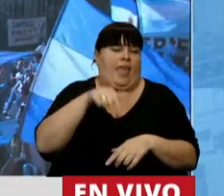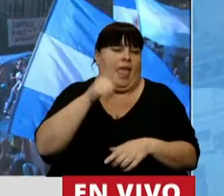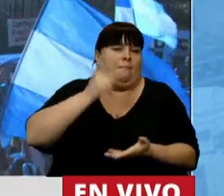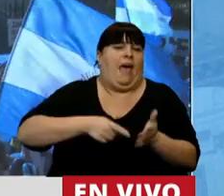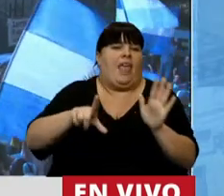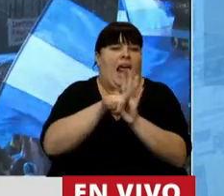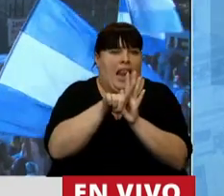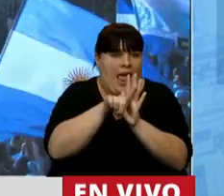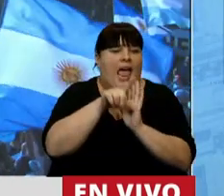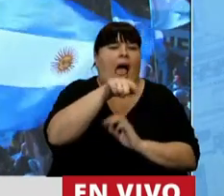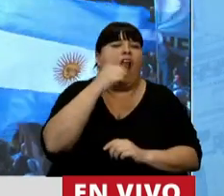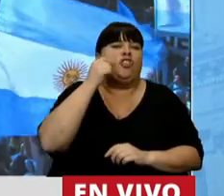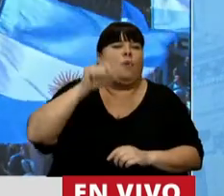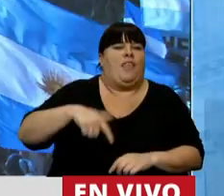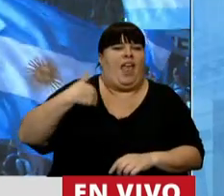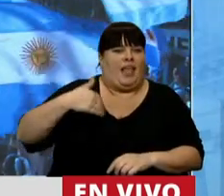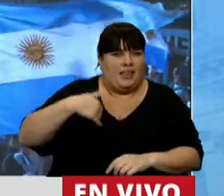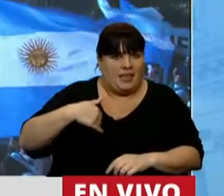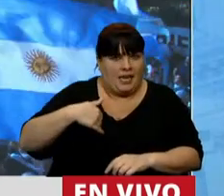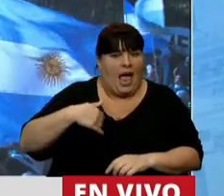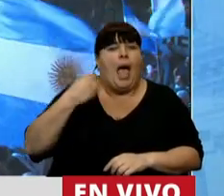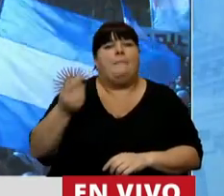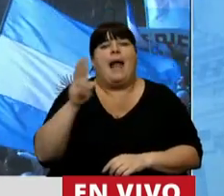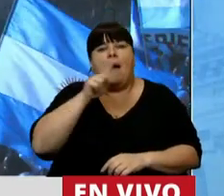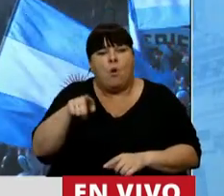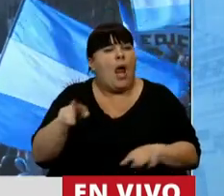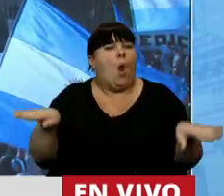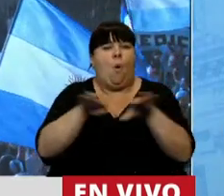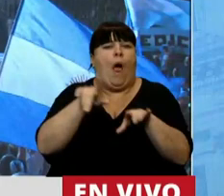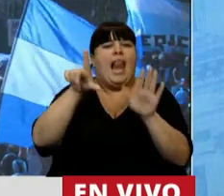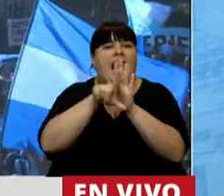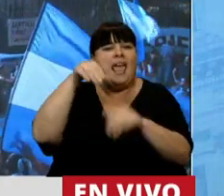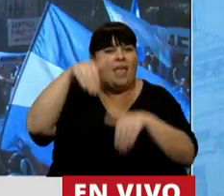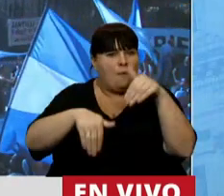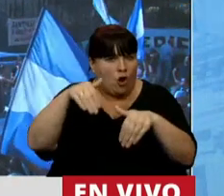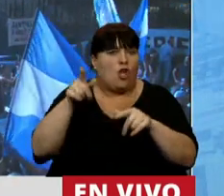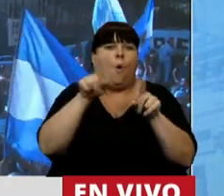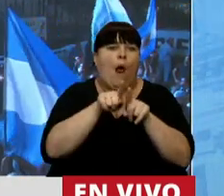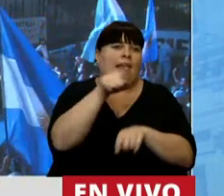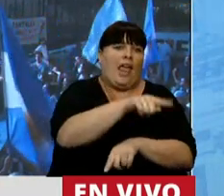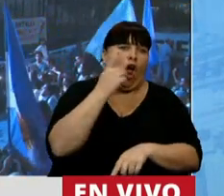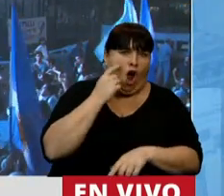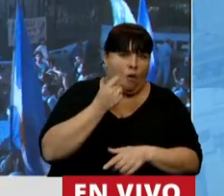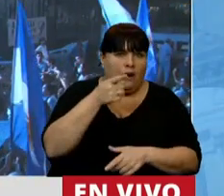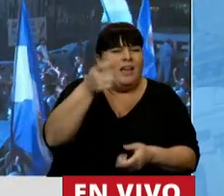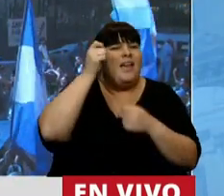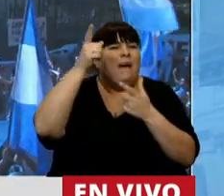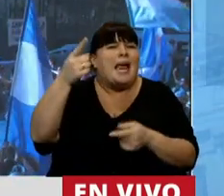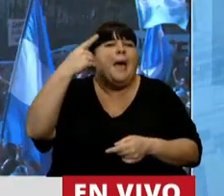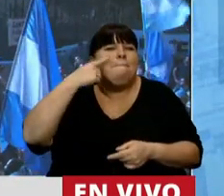imponen las leyes a los varones argentinos, para la mujer regirá la misma ley electoral que para el hombre. Imagínense,